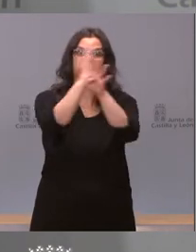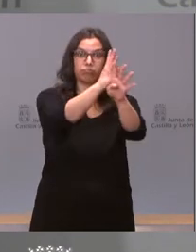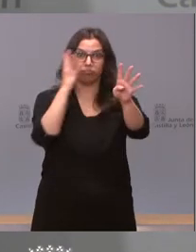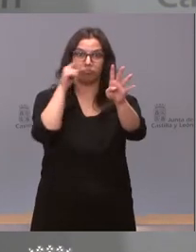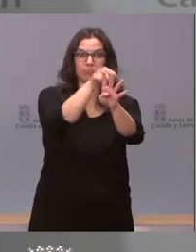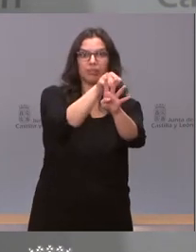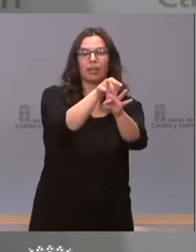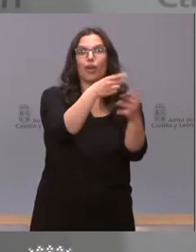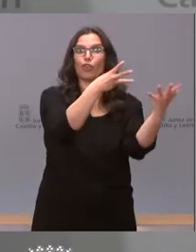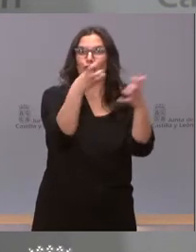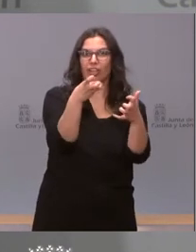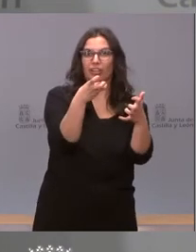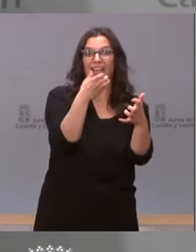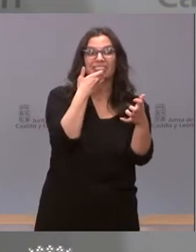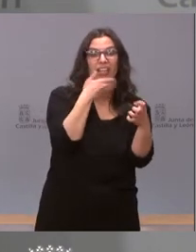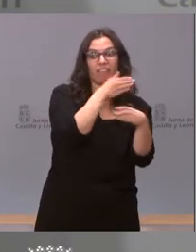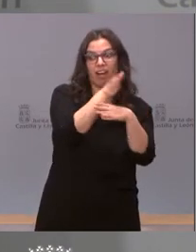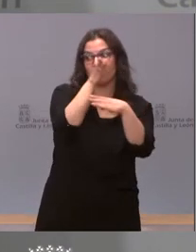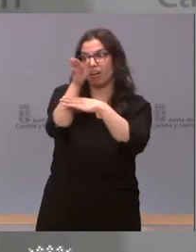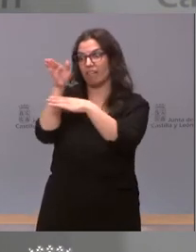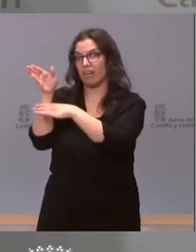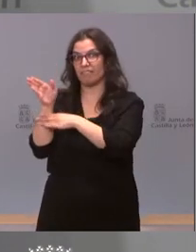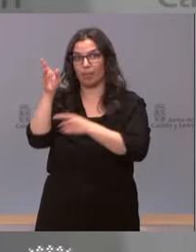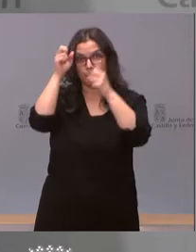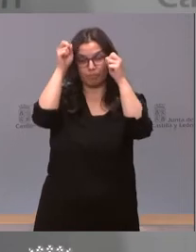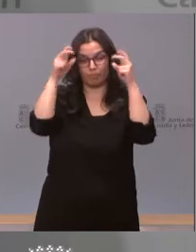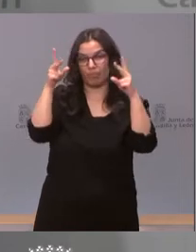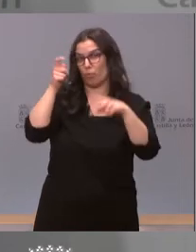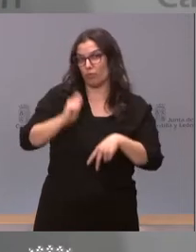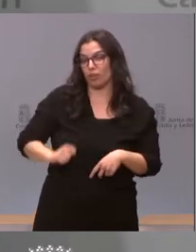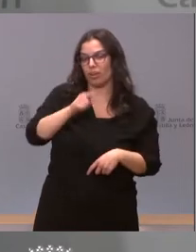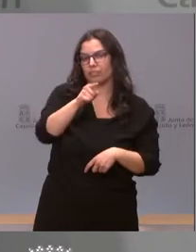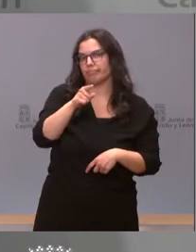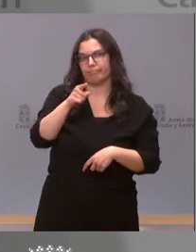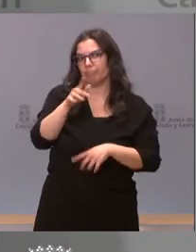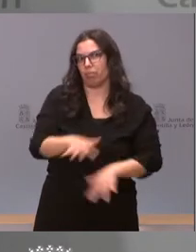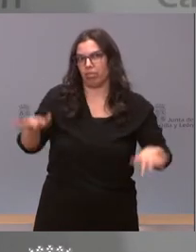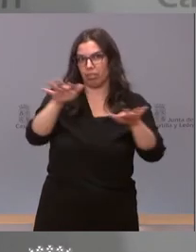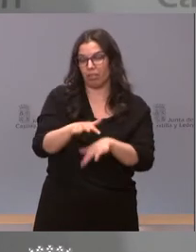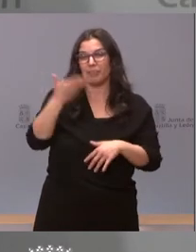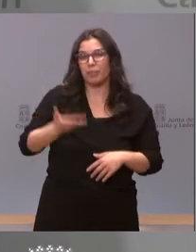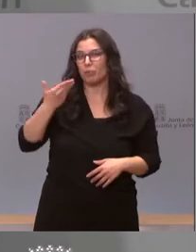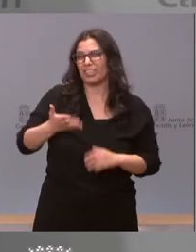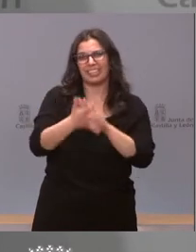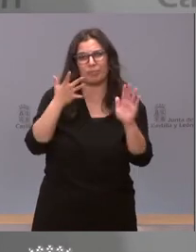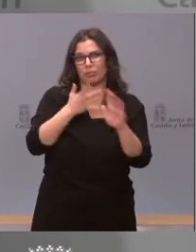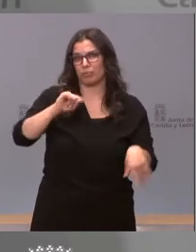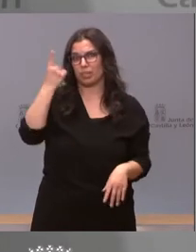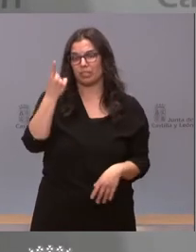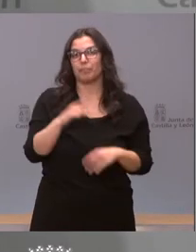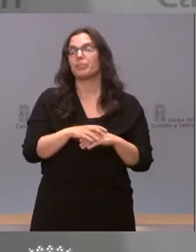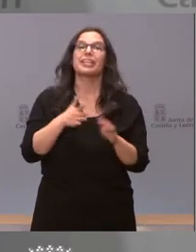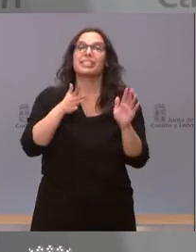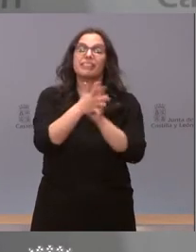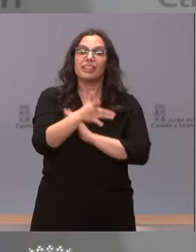Esa es la diferencia. Y en la campaña de vacunación lo que es urgente es mantener el ritmo lo más rápido posible. ¿Eso quiere decir